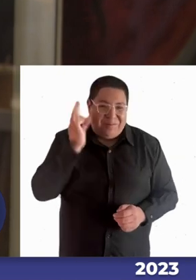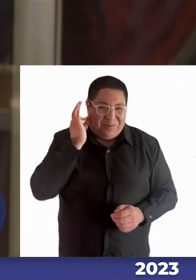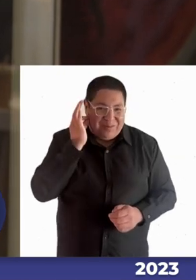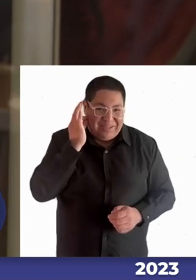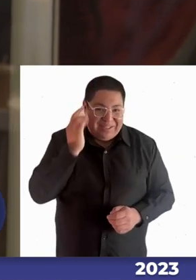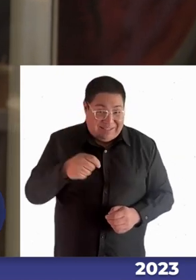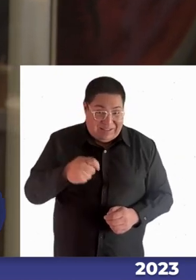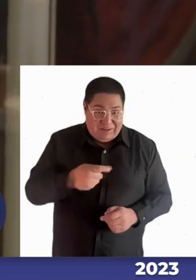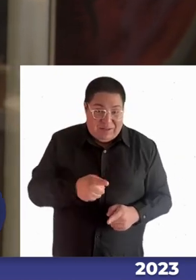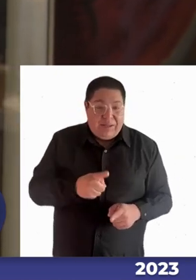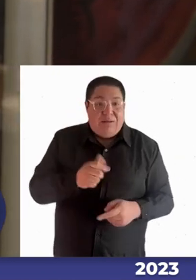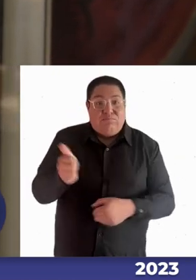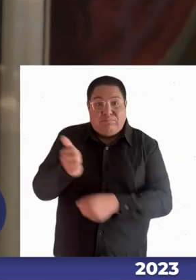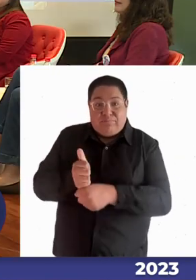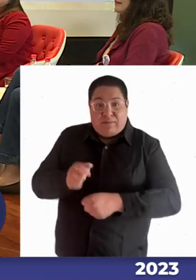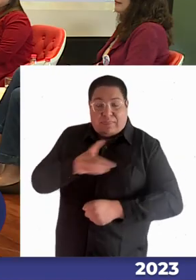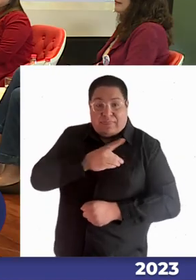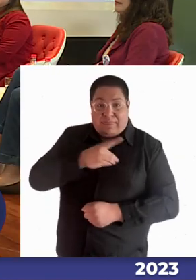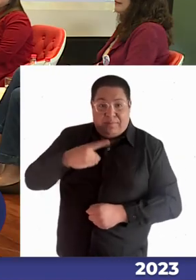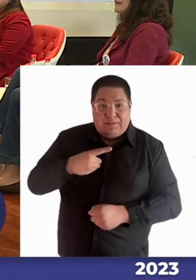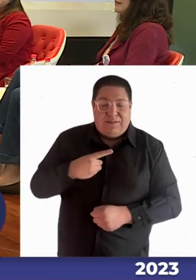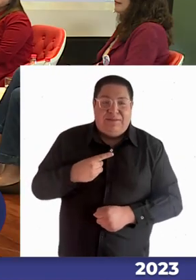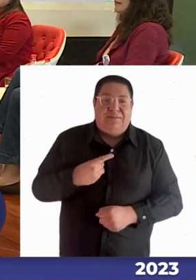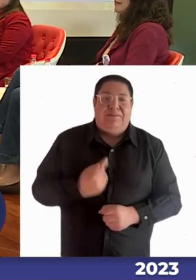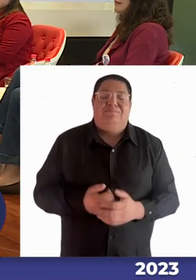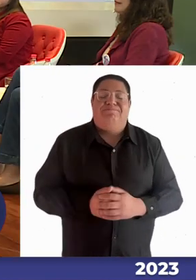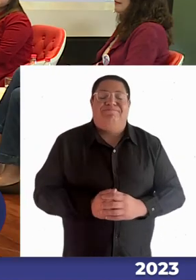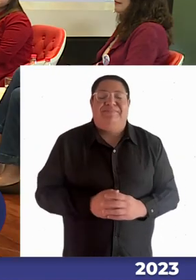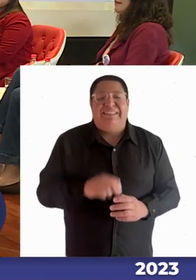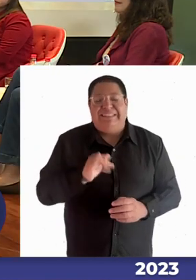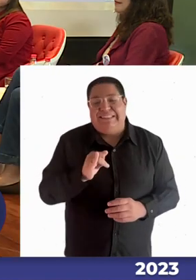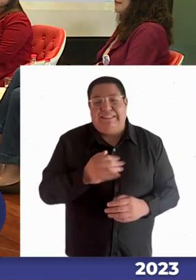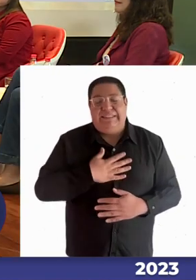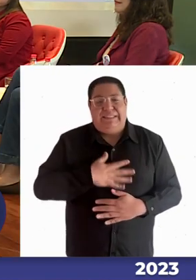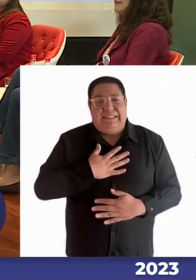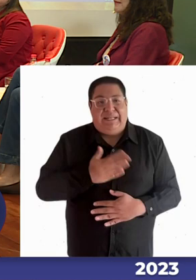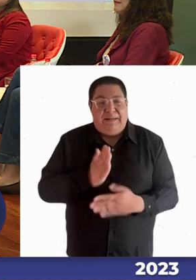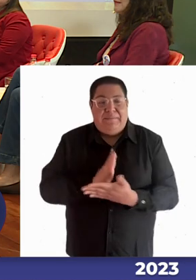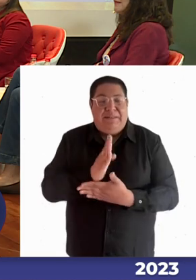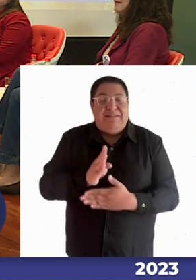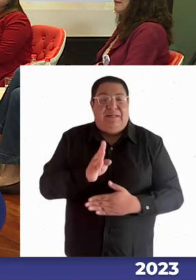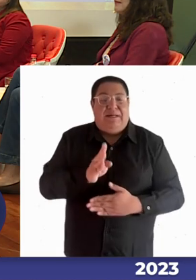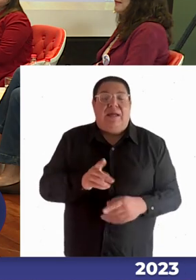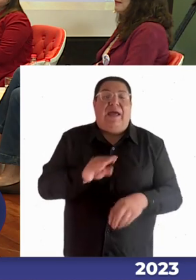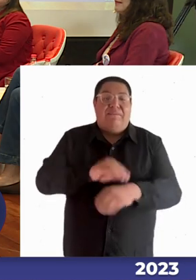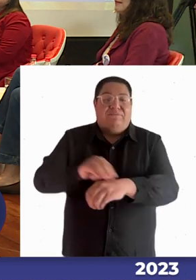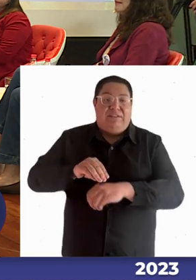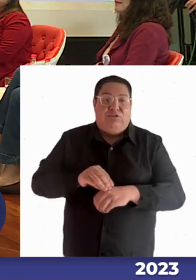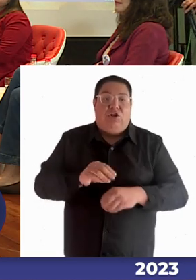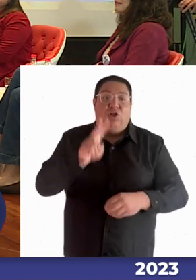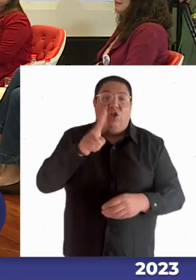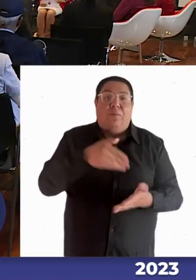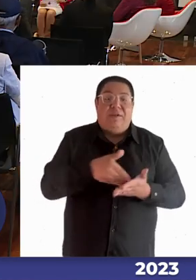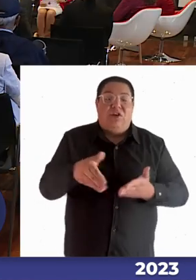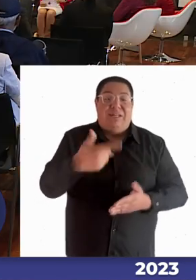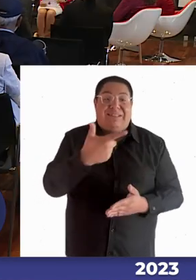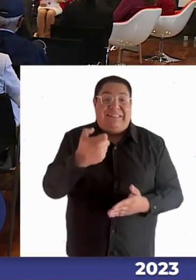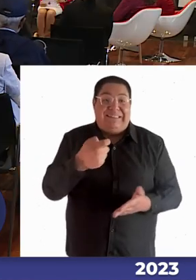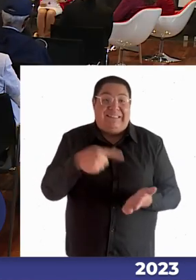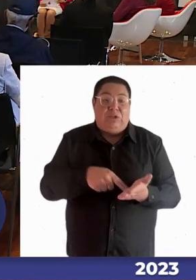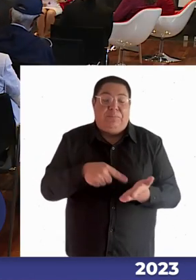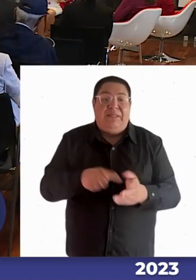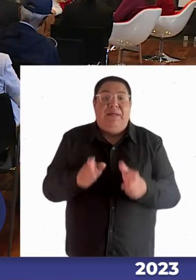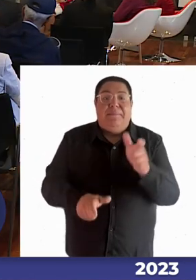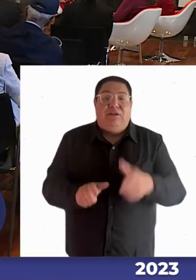diputada bueno primero partir diciendo que en Chile existen 2.700.000 personas con algún grado de